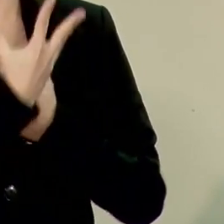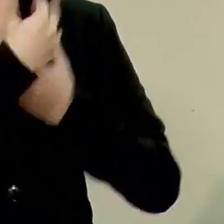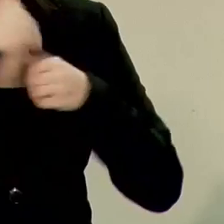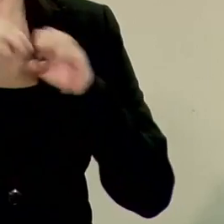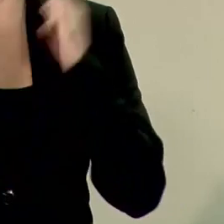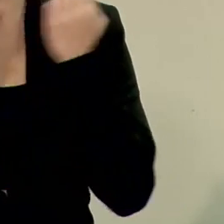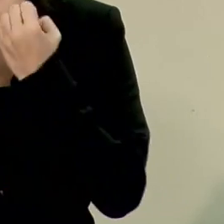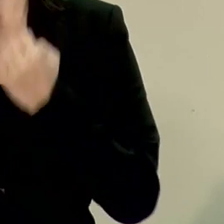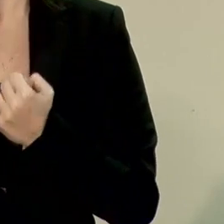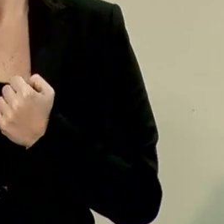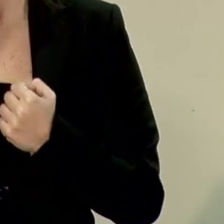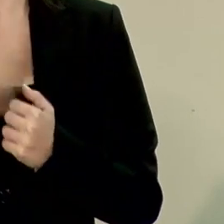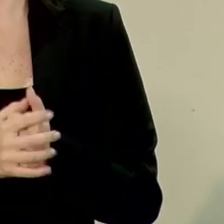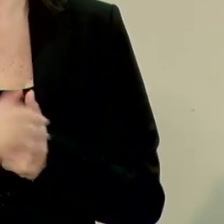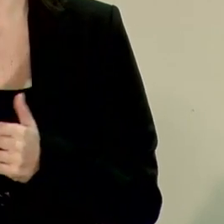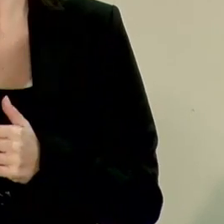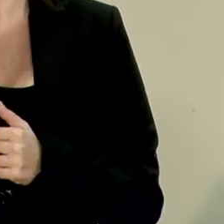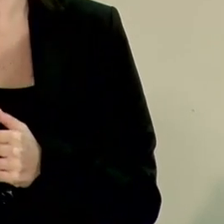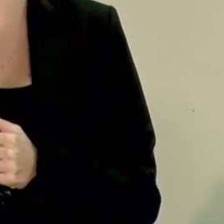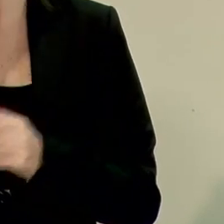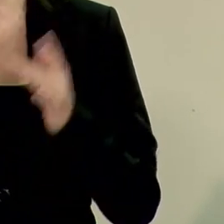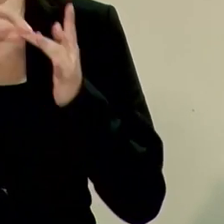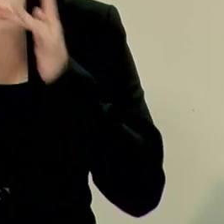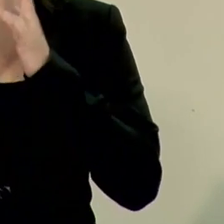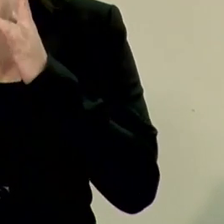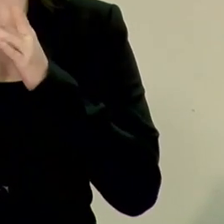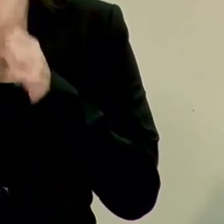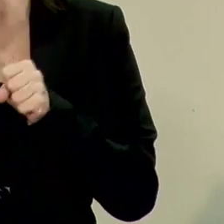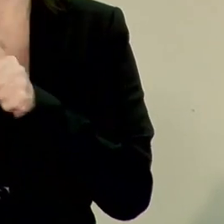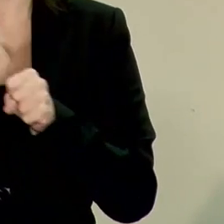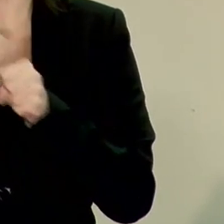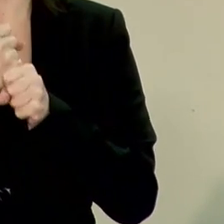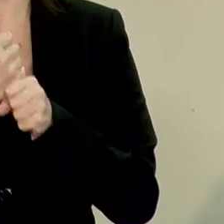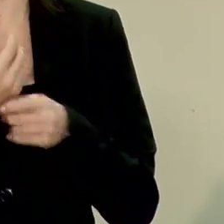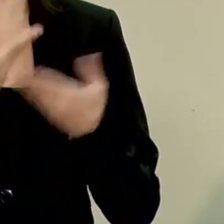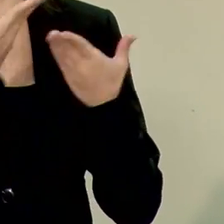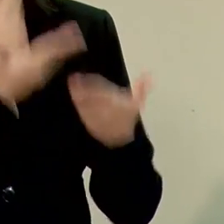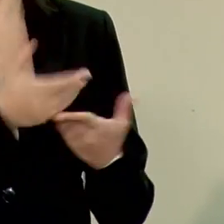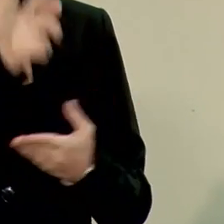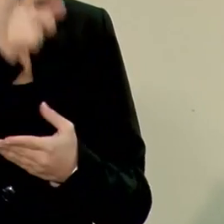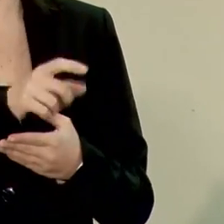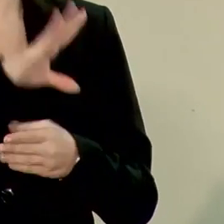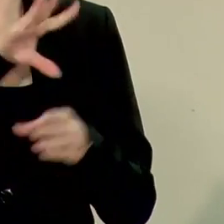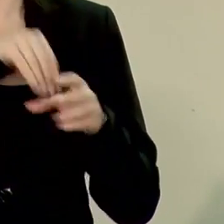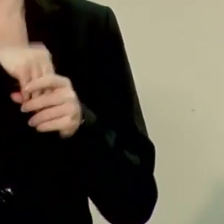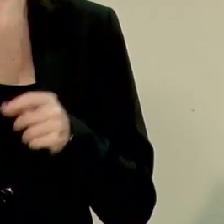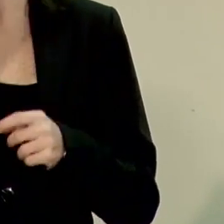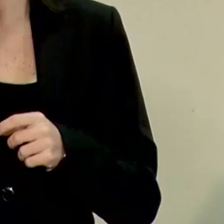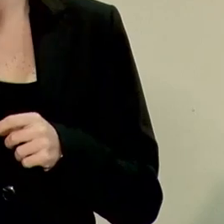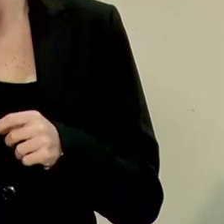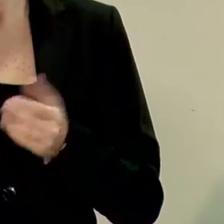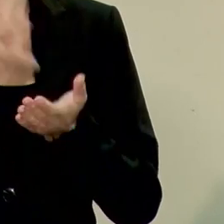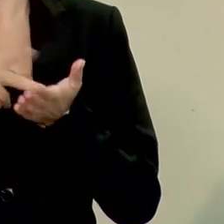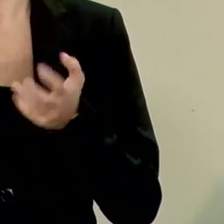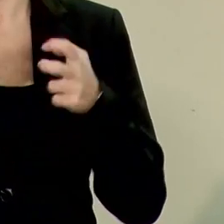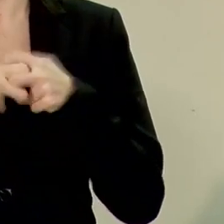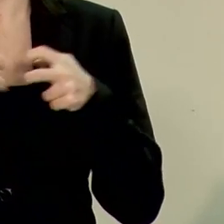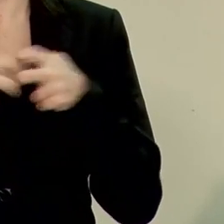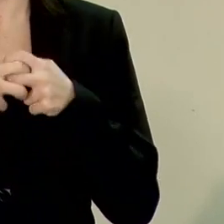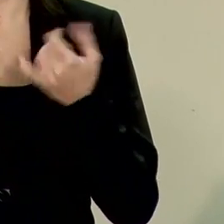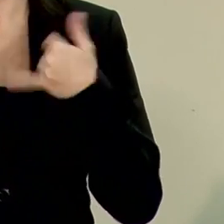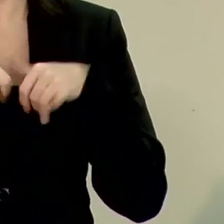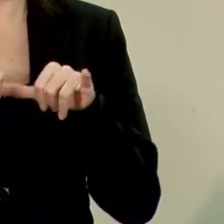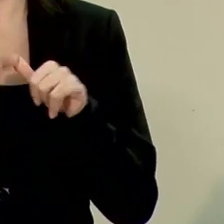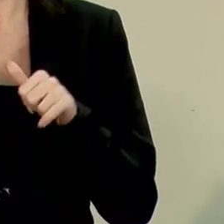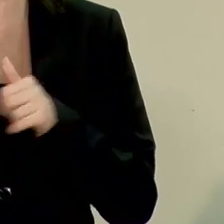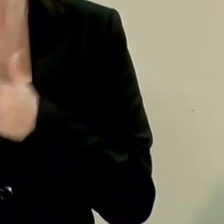al equipo de gobierno, esa fue una de las principales tareas que le asignamos, incluida por supuesto la del pago electrónico que sigue